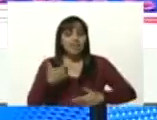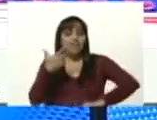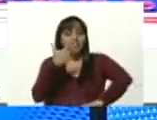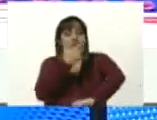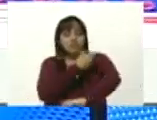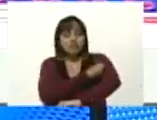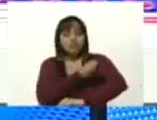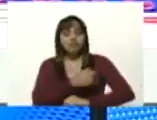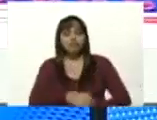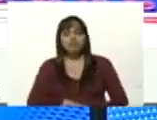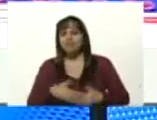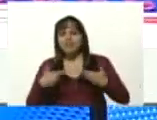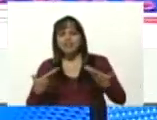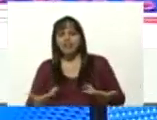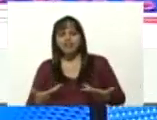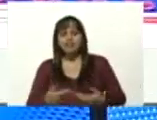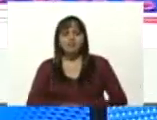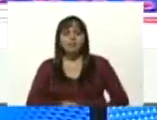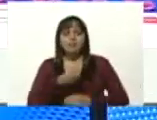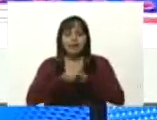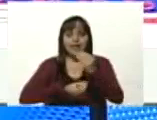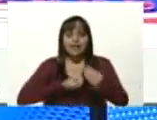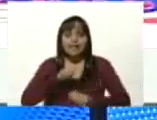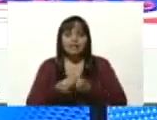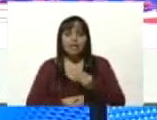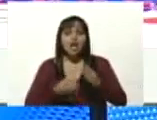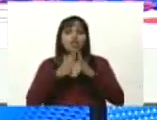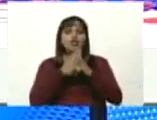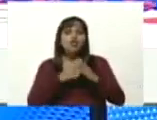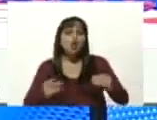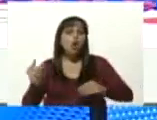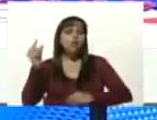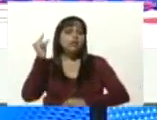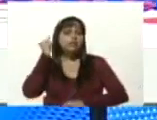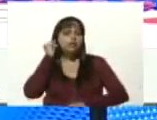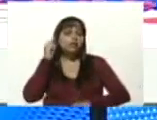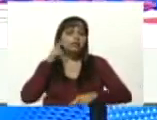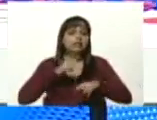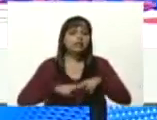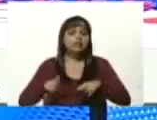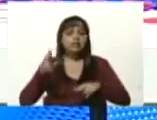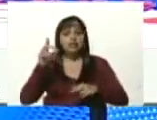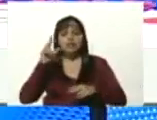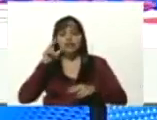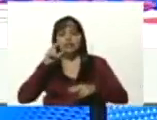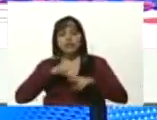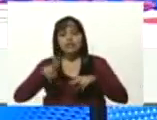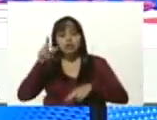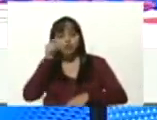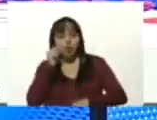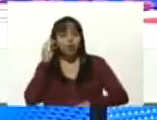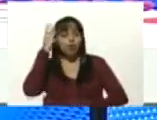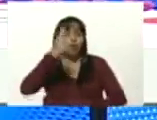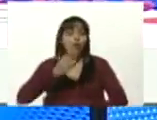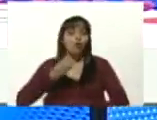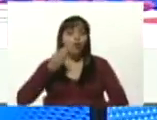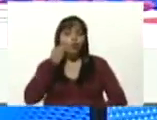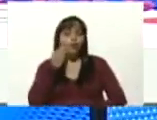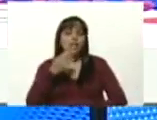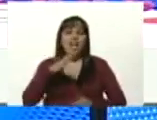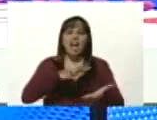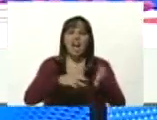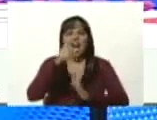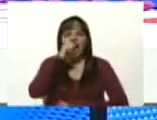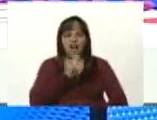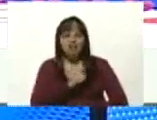vacunación para vacunar a todos los niños niñas y jóvenes en las edades